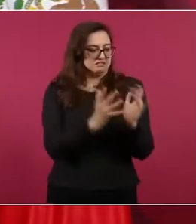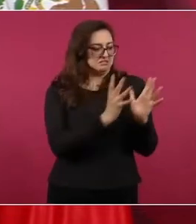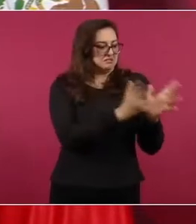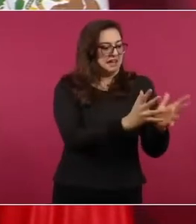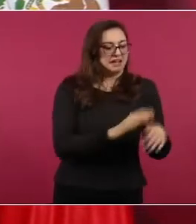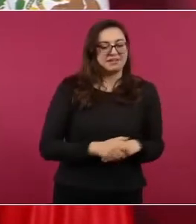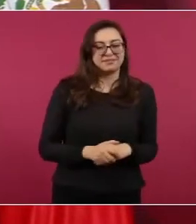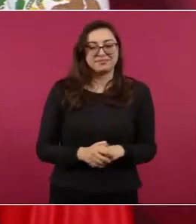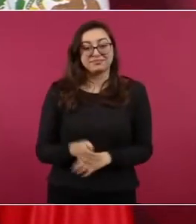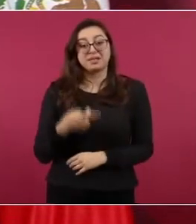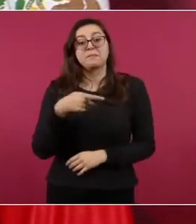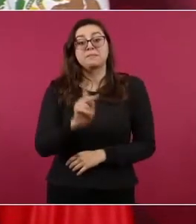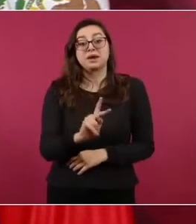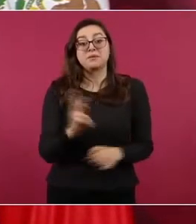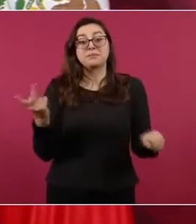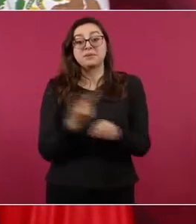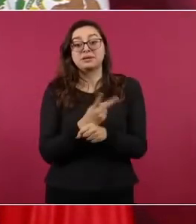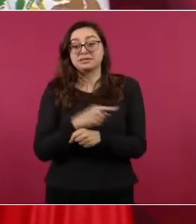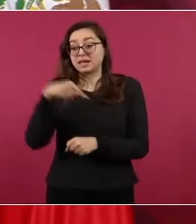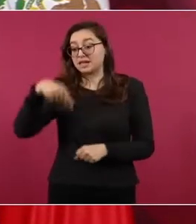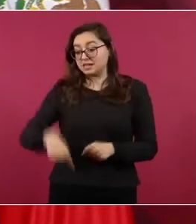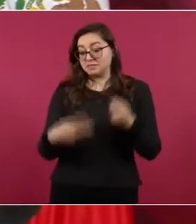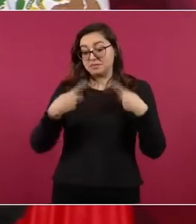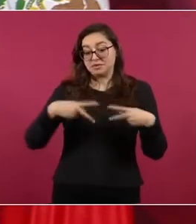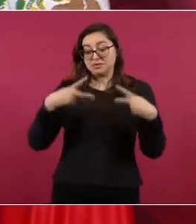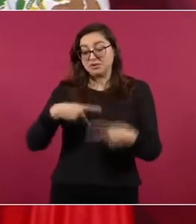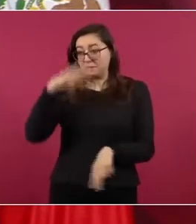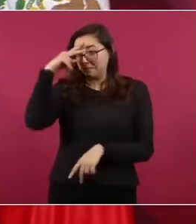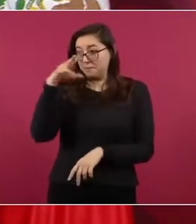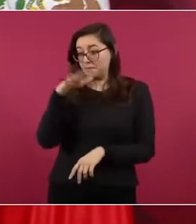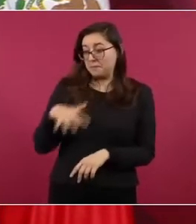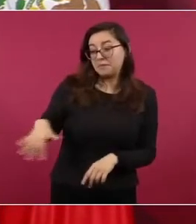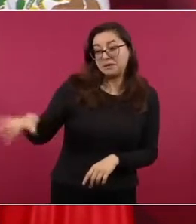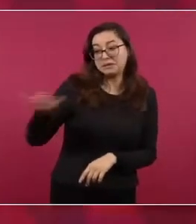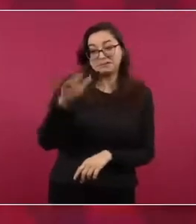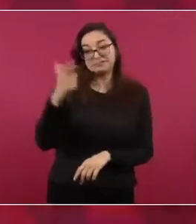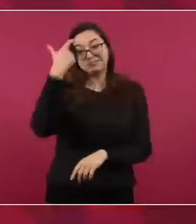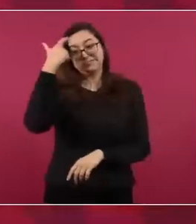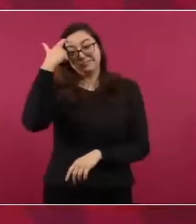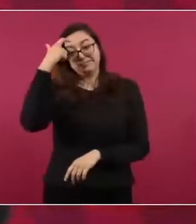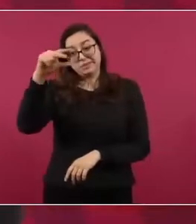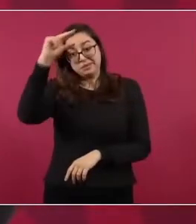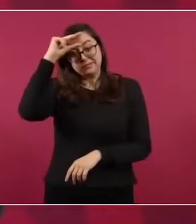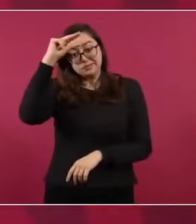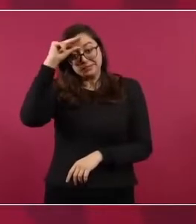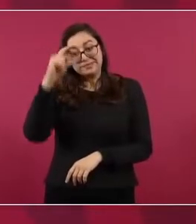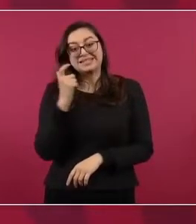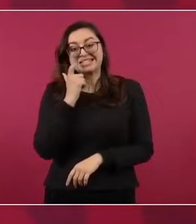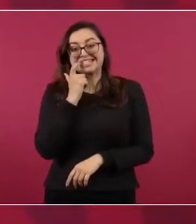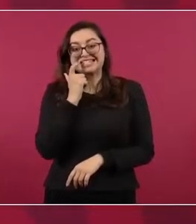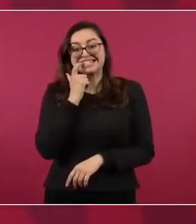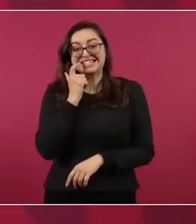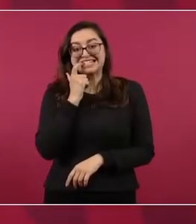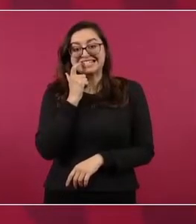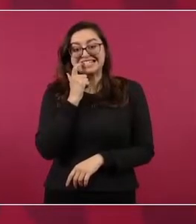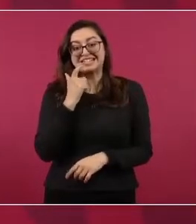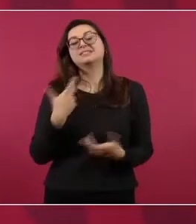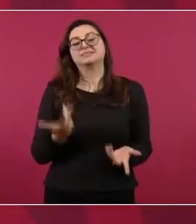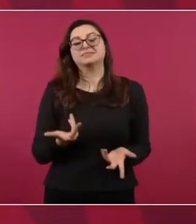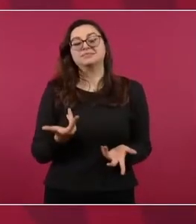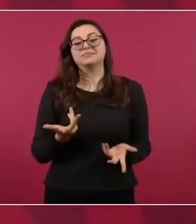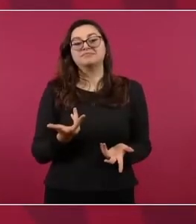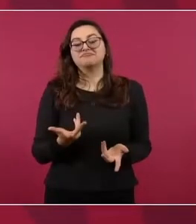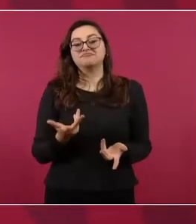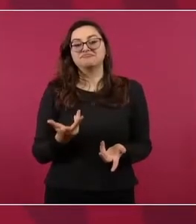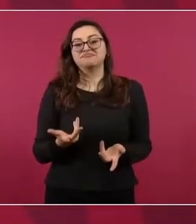inteligencia y no sólo votó en favor del